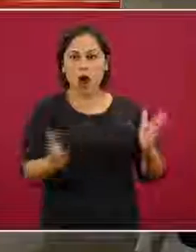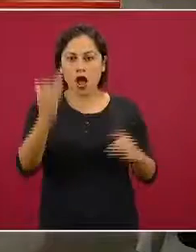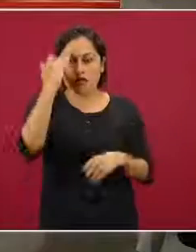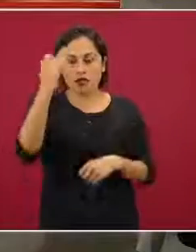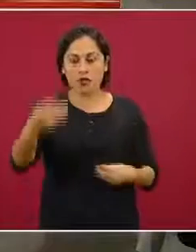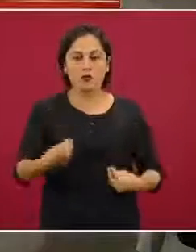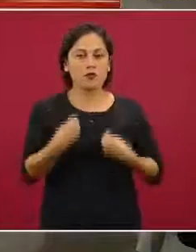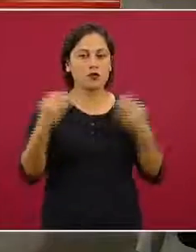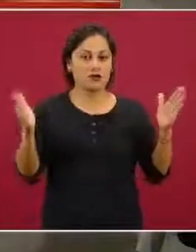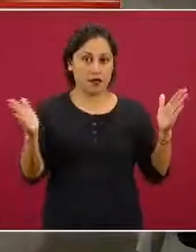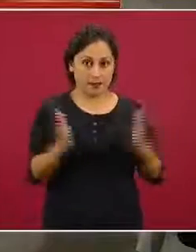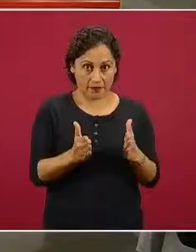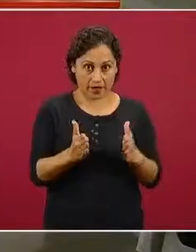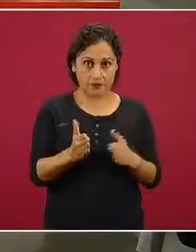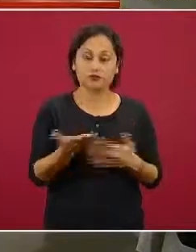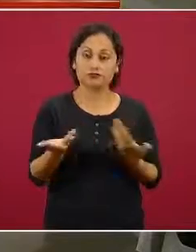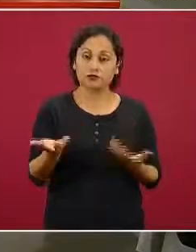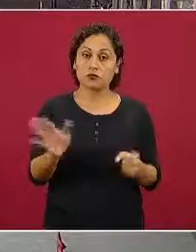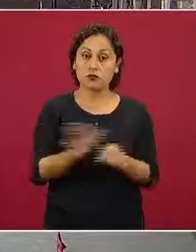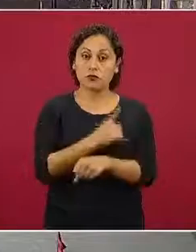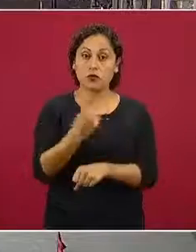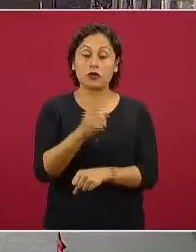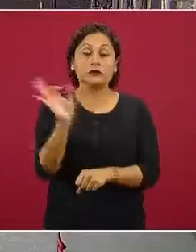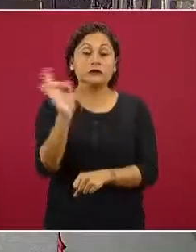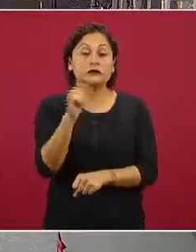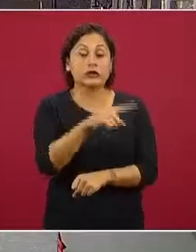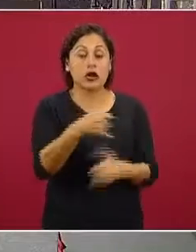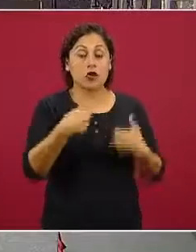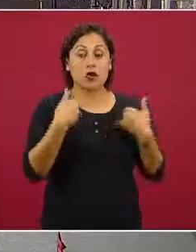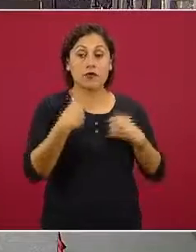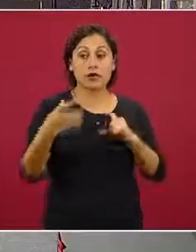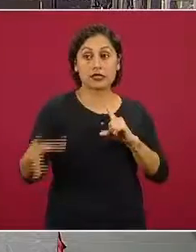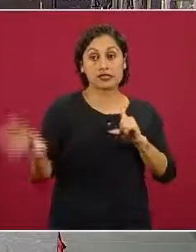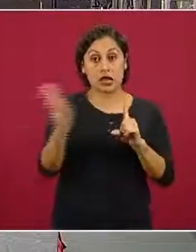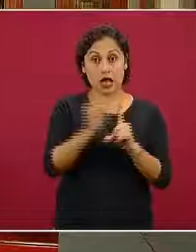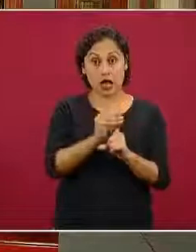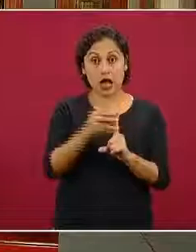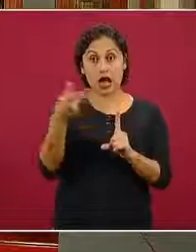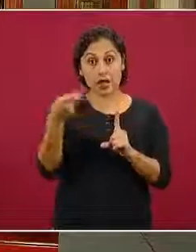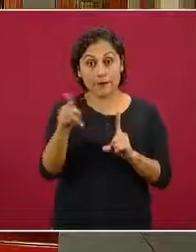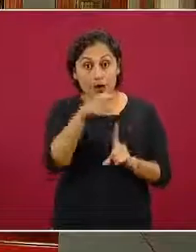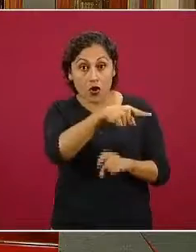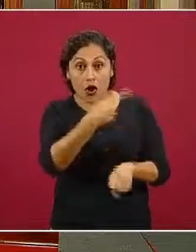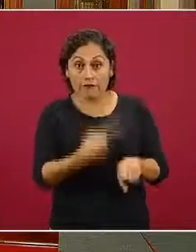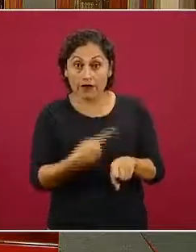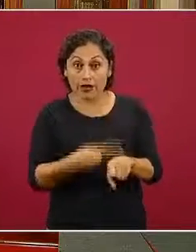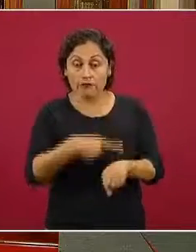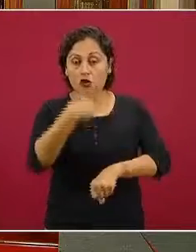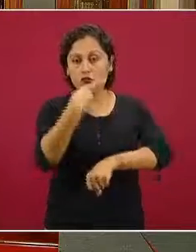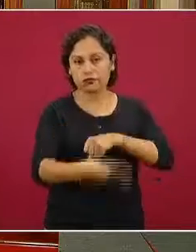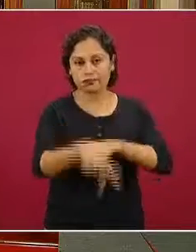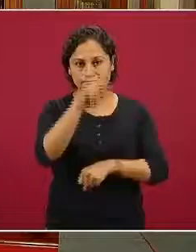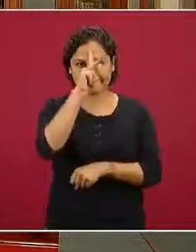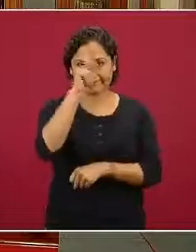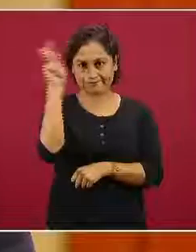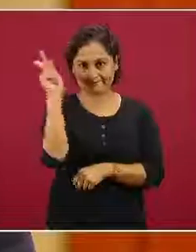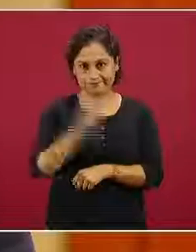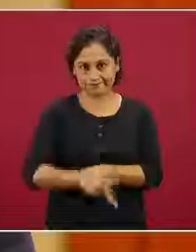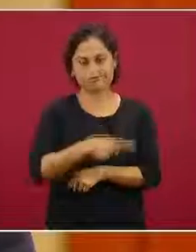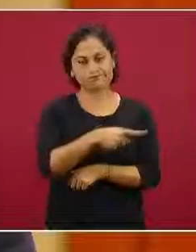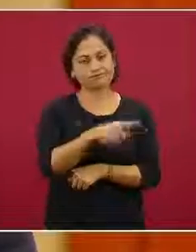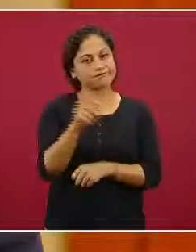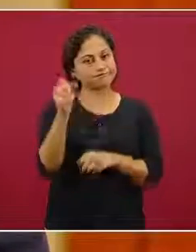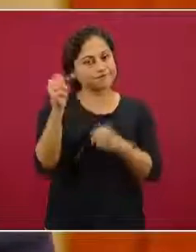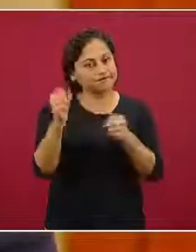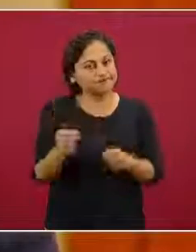aquellas personas que infectan o se infectan de el virus SARS-CoV-2 aumenta su probabilidad de complicarse y